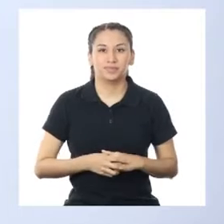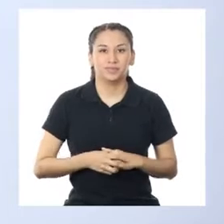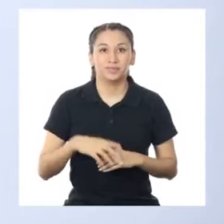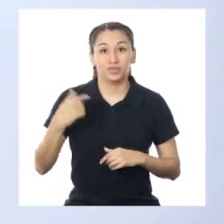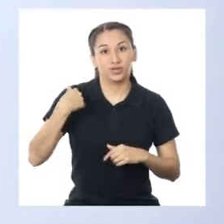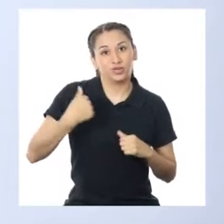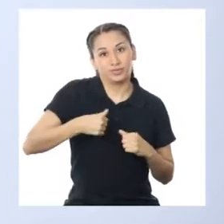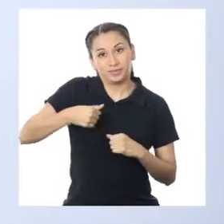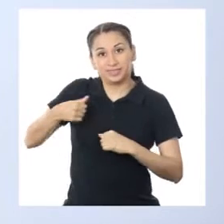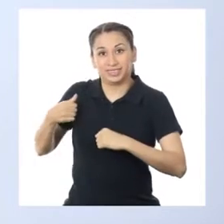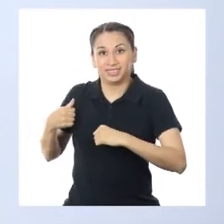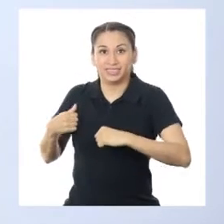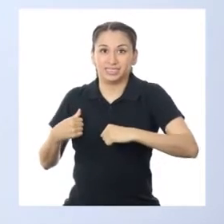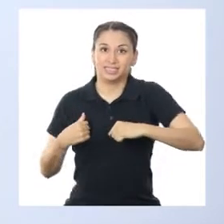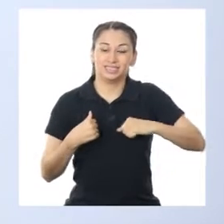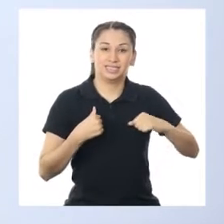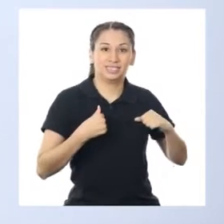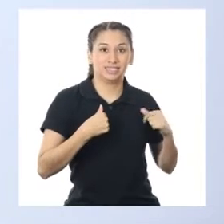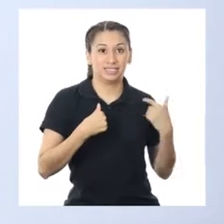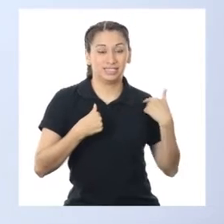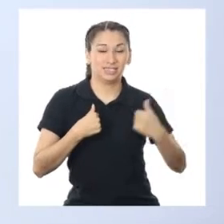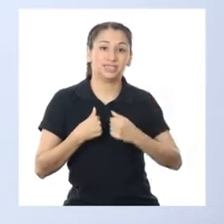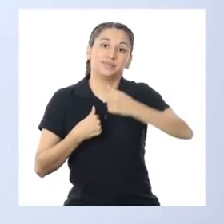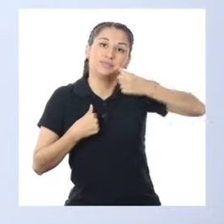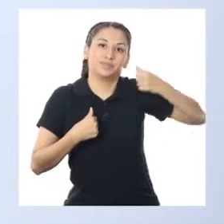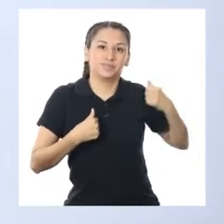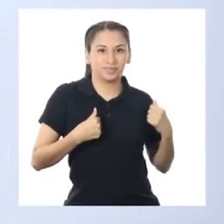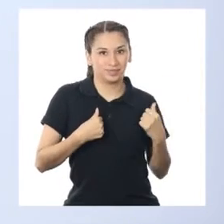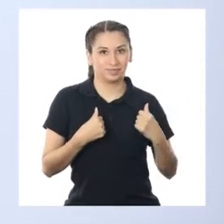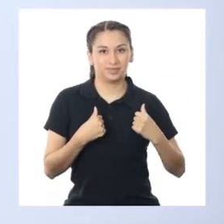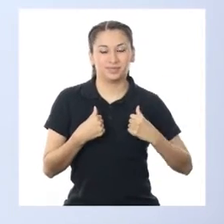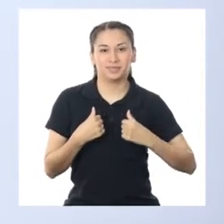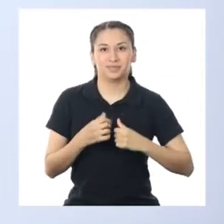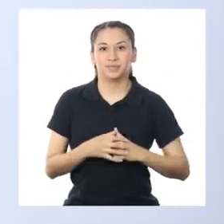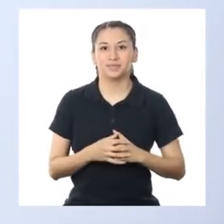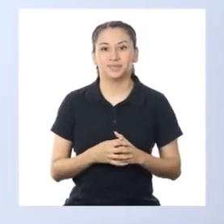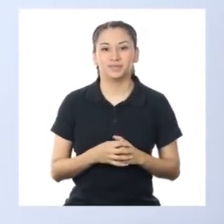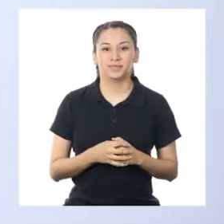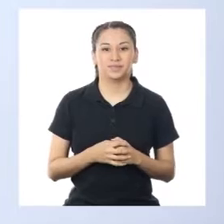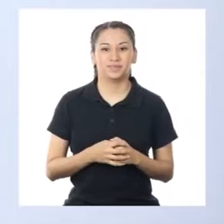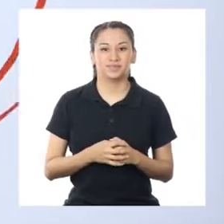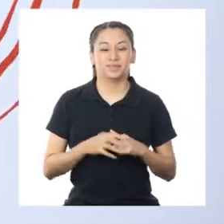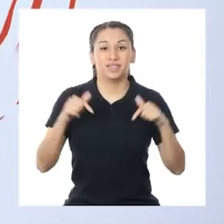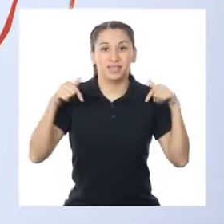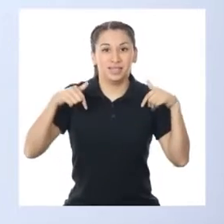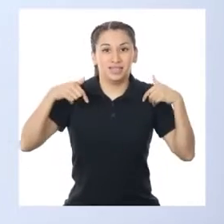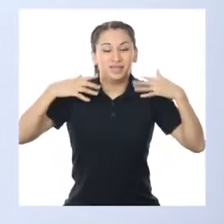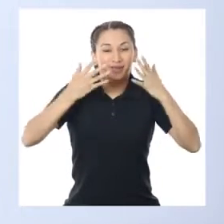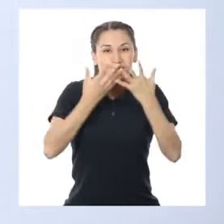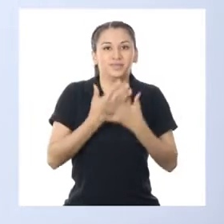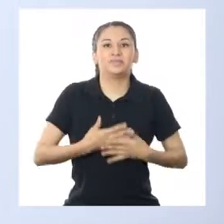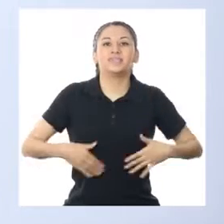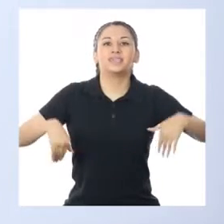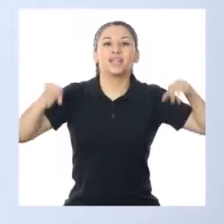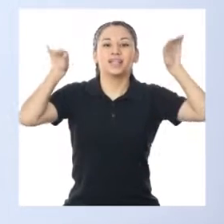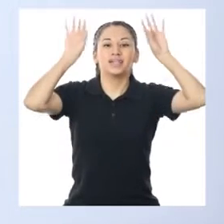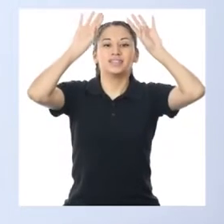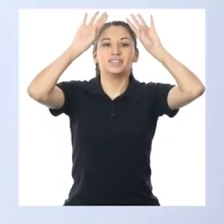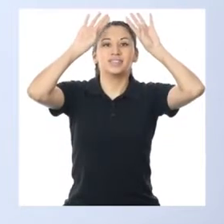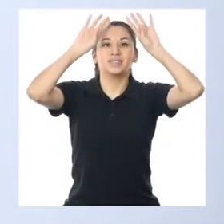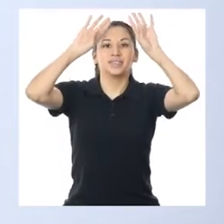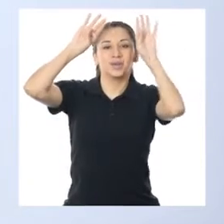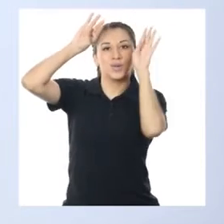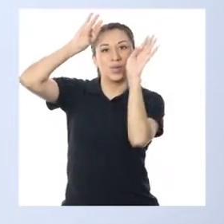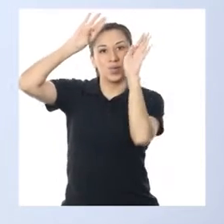Hombro para atrás. El otro hombro también. bien! ¡Muy bien! Abrimos los brazos y